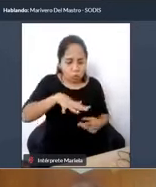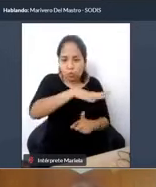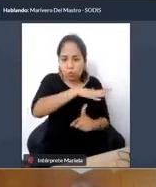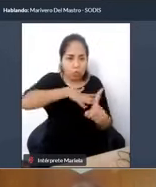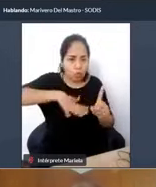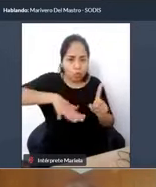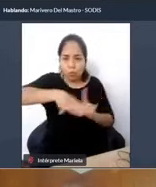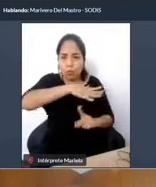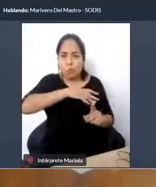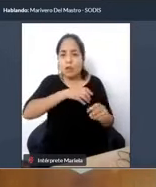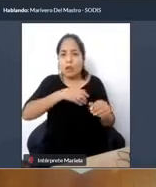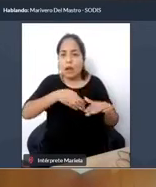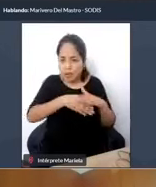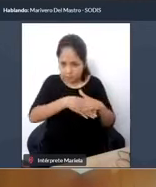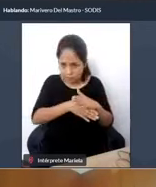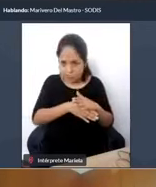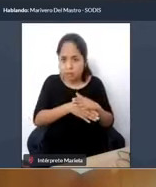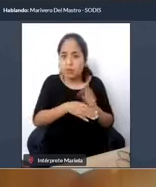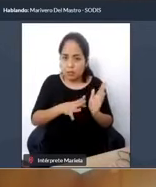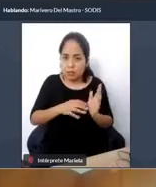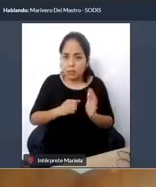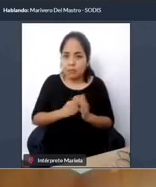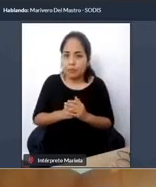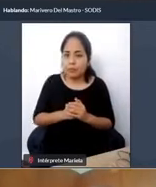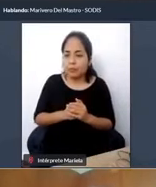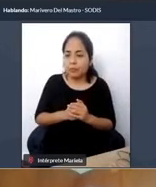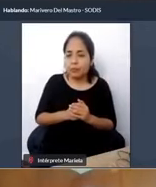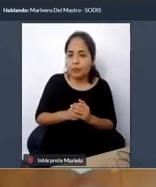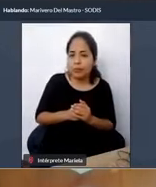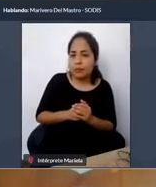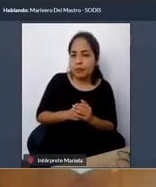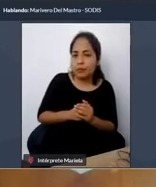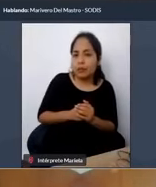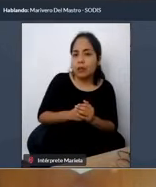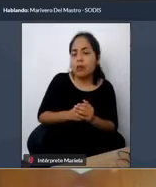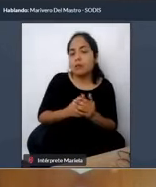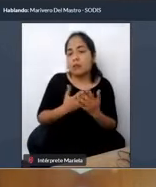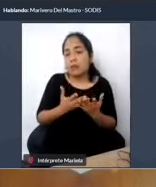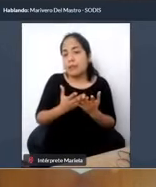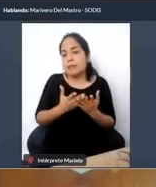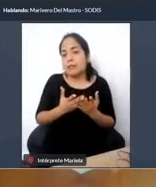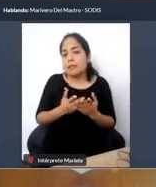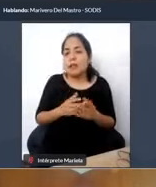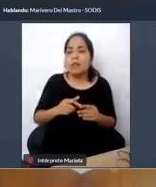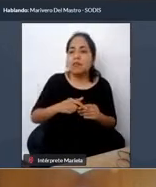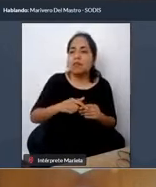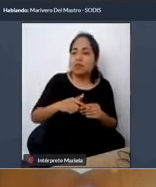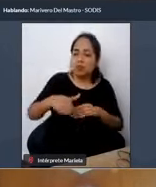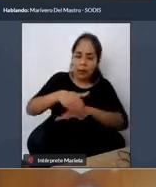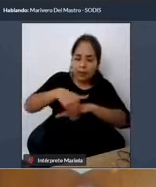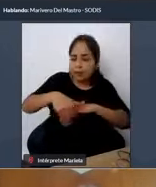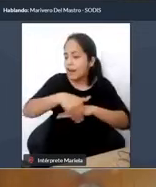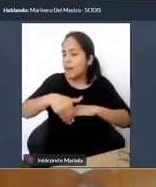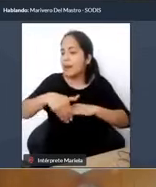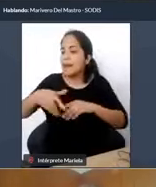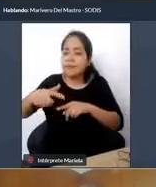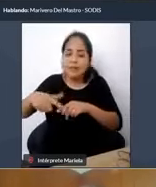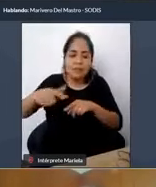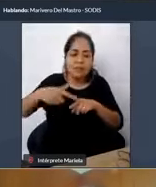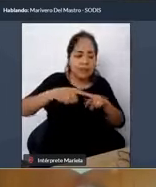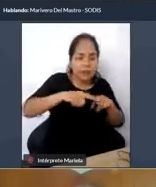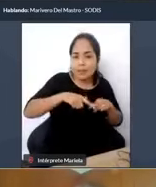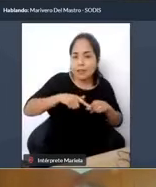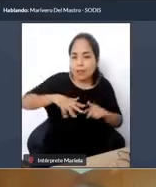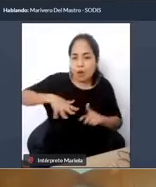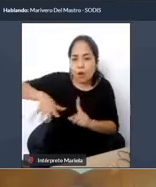accesibilidad en el entorno tampoco se reduce solo a las estaciones, sino que va más allá, va a las veredas, a las calles accesibles, es de la